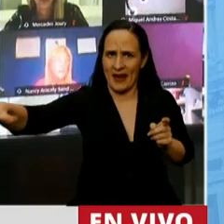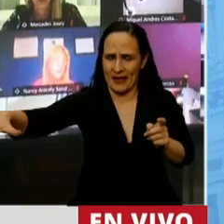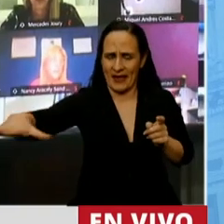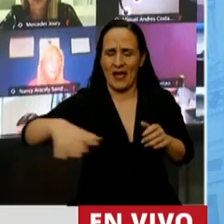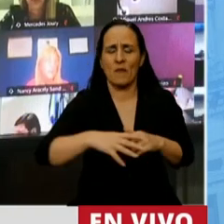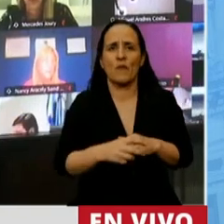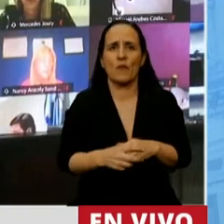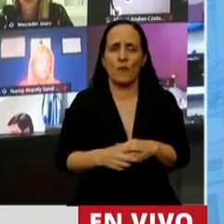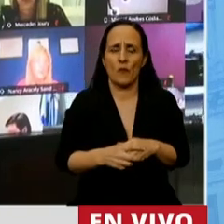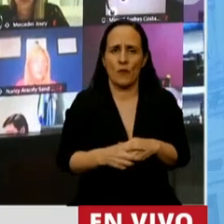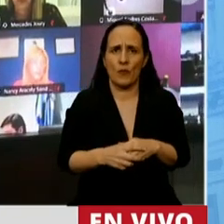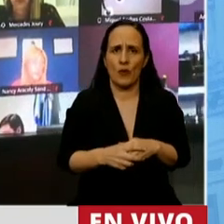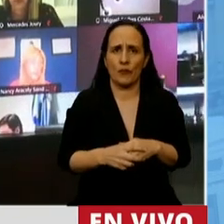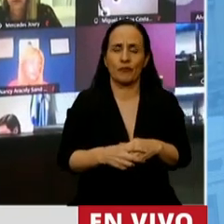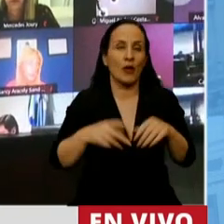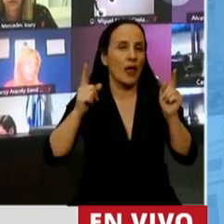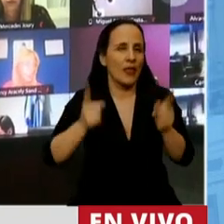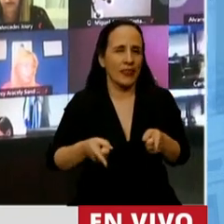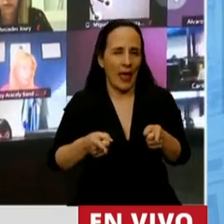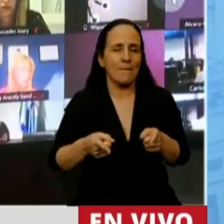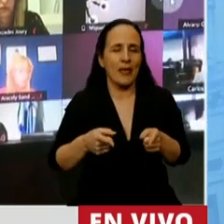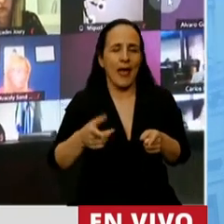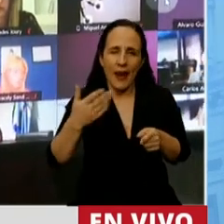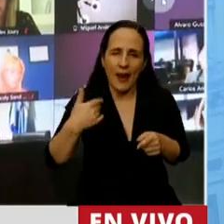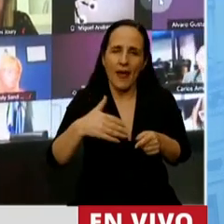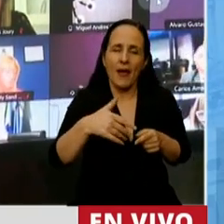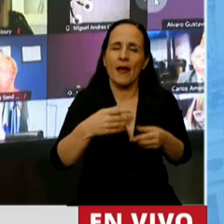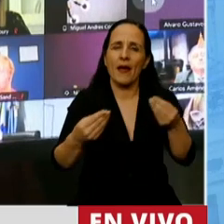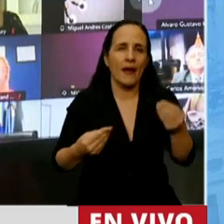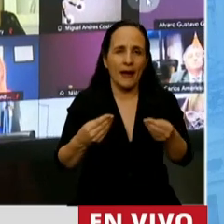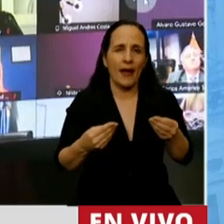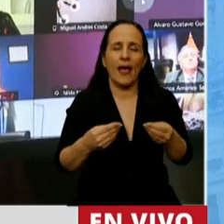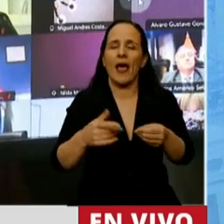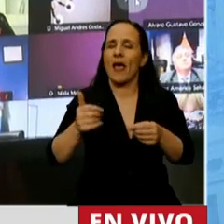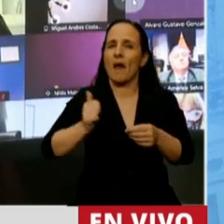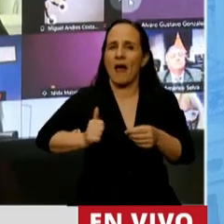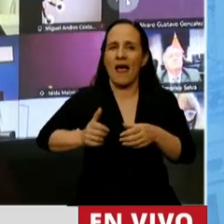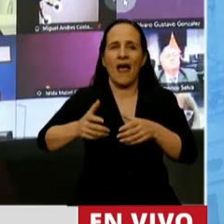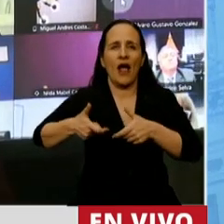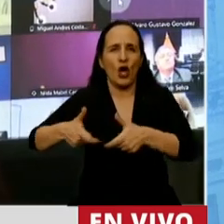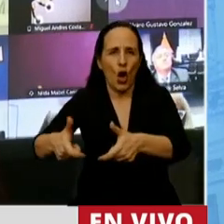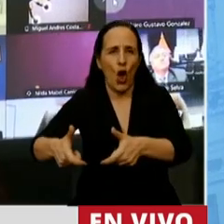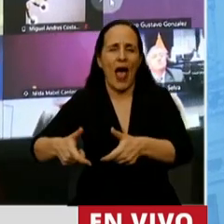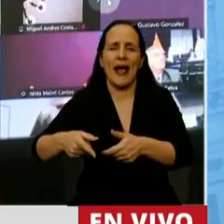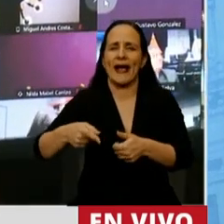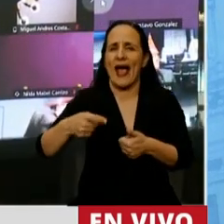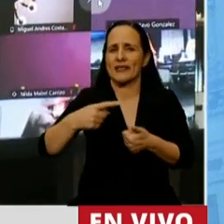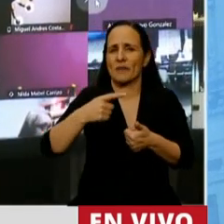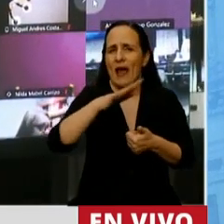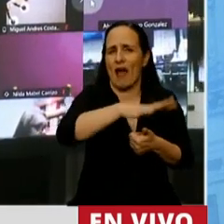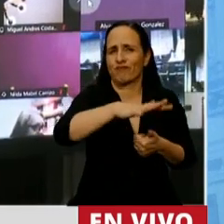que contempla obras de saneamiento como cloacas para diferentes comunidades.